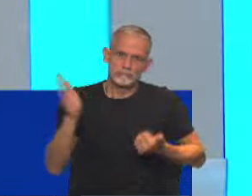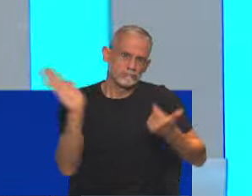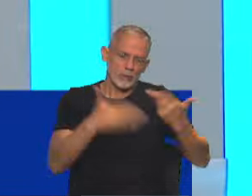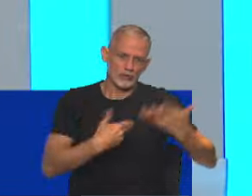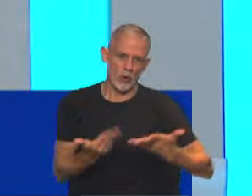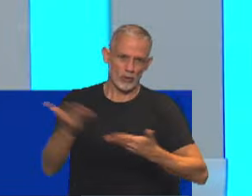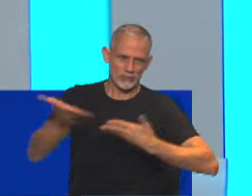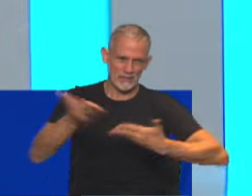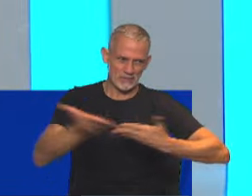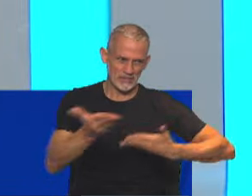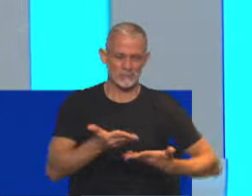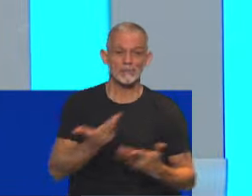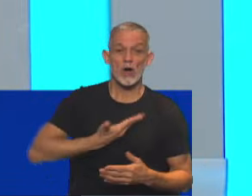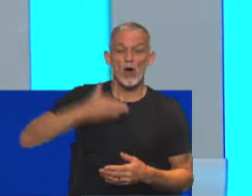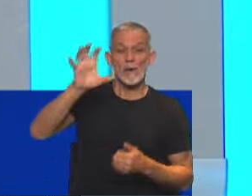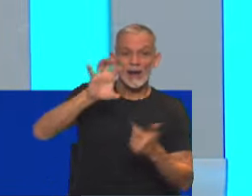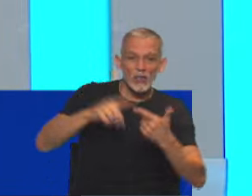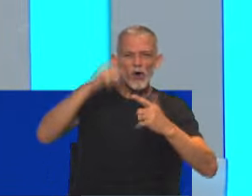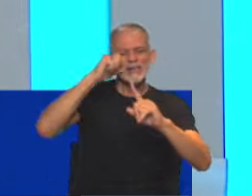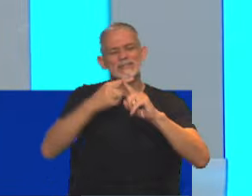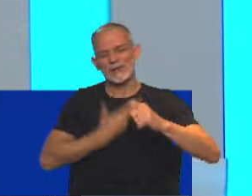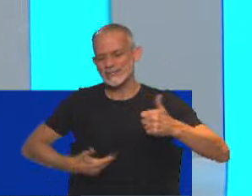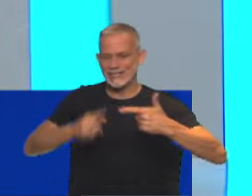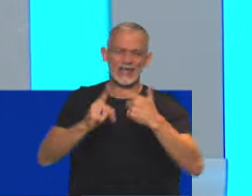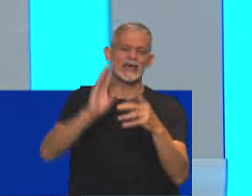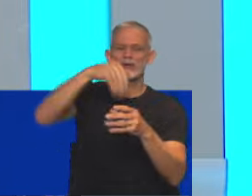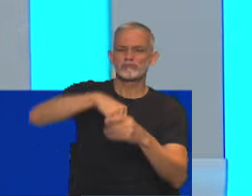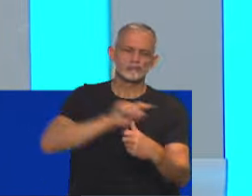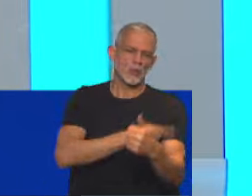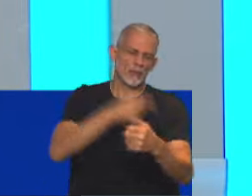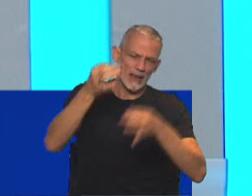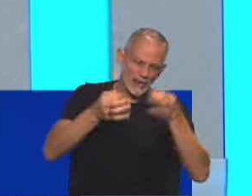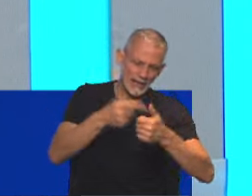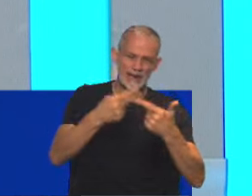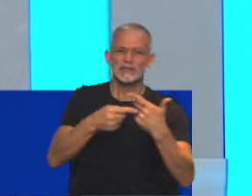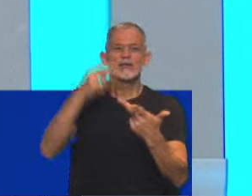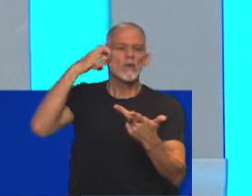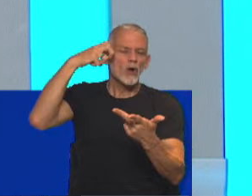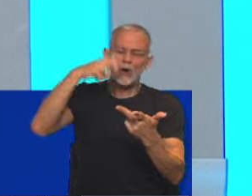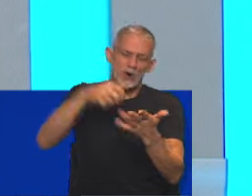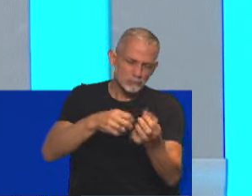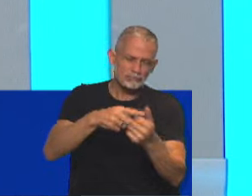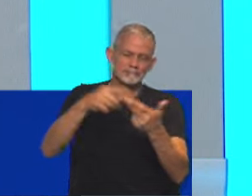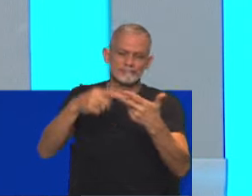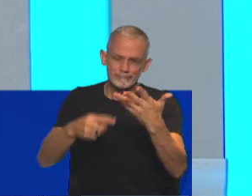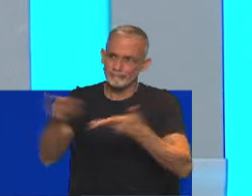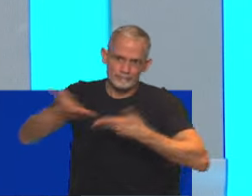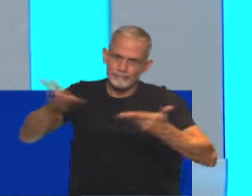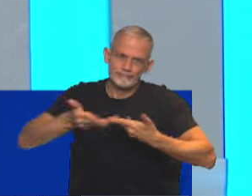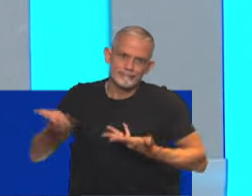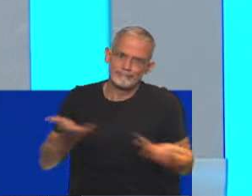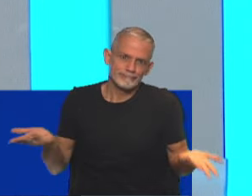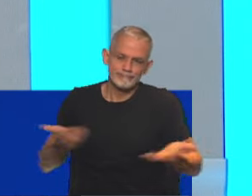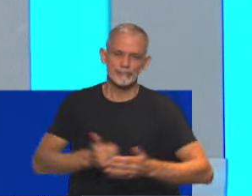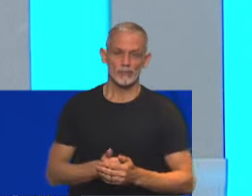invitados todos los gobernadores, expresidentes, miembros del Poder Legislativo y miembros del Poder Judicial. Tenemos más